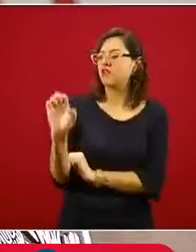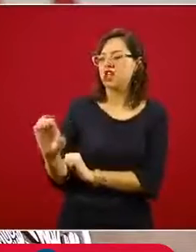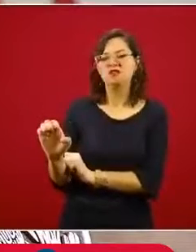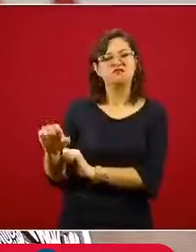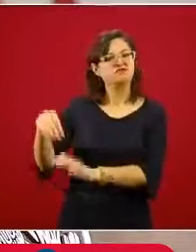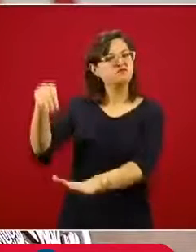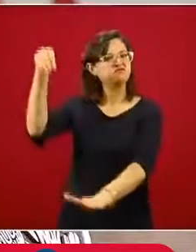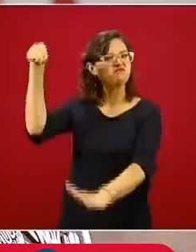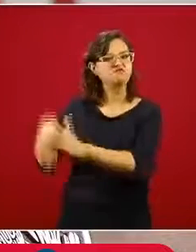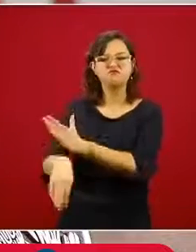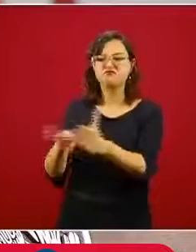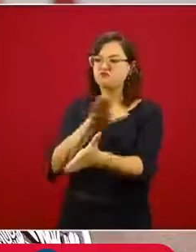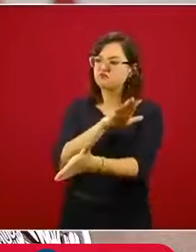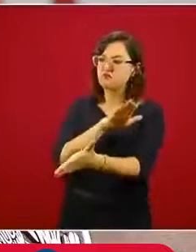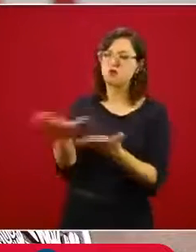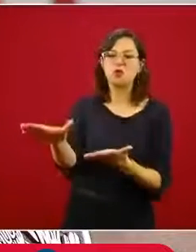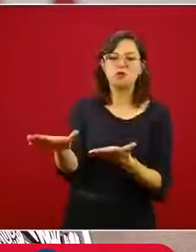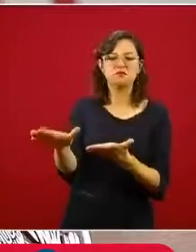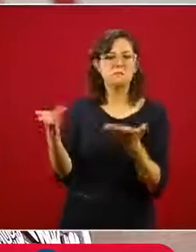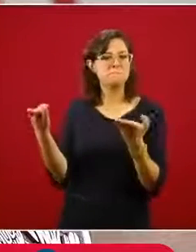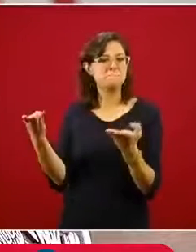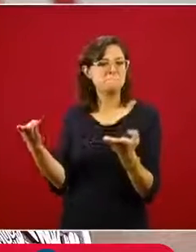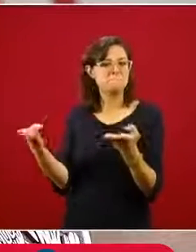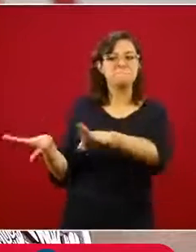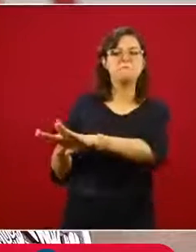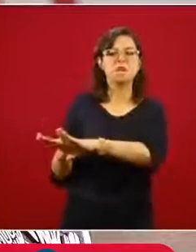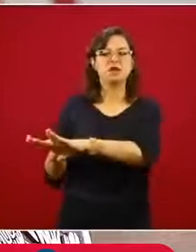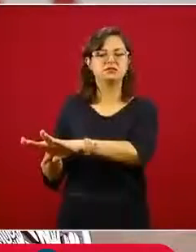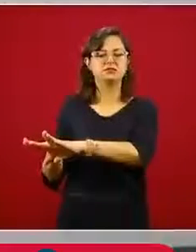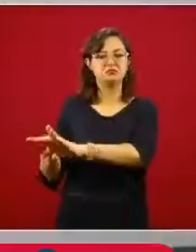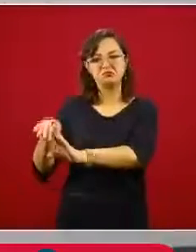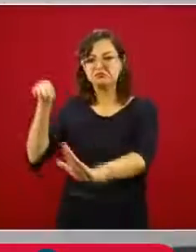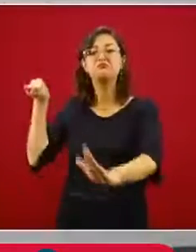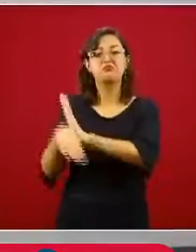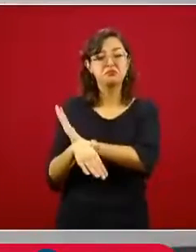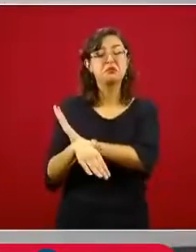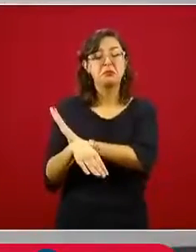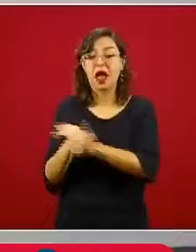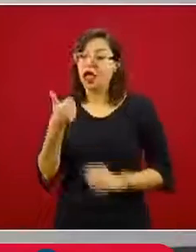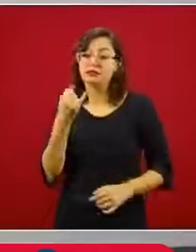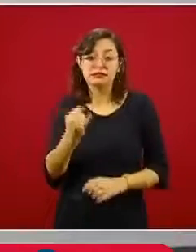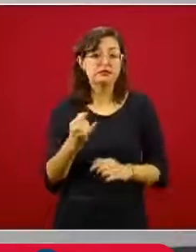cerrar las plantas de la Comisión Federal de Electricidad,